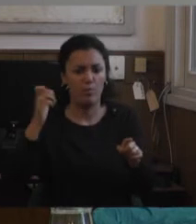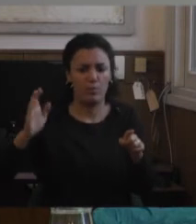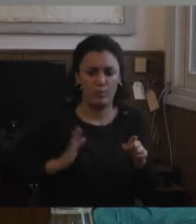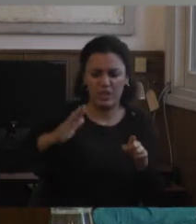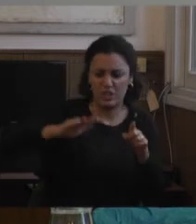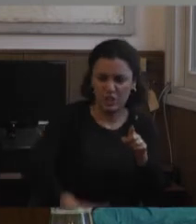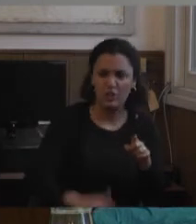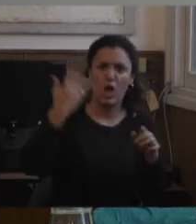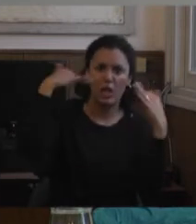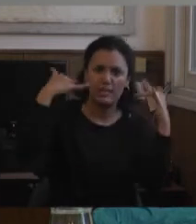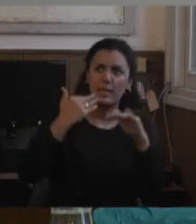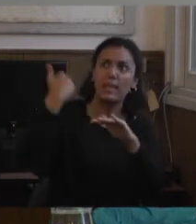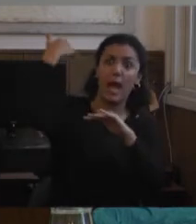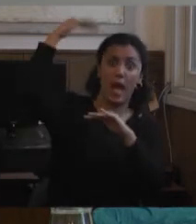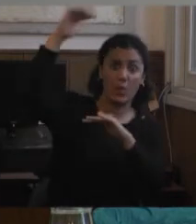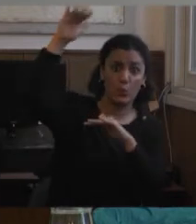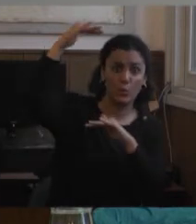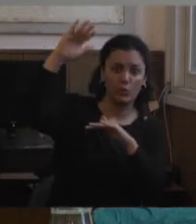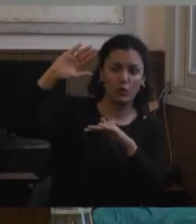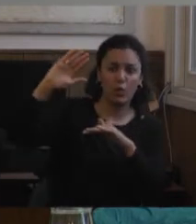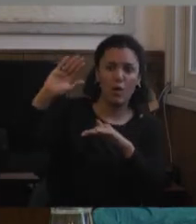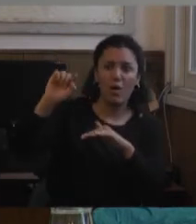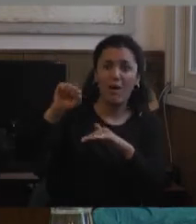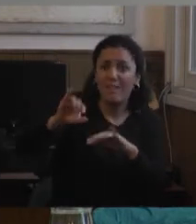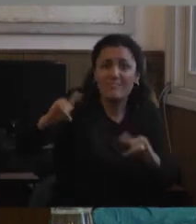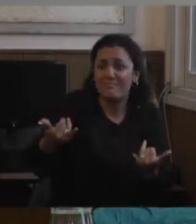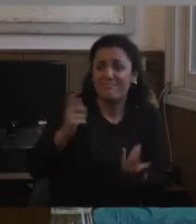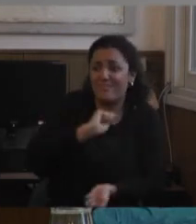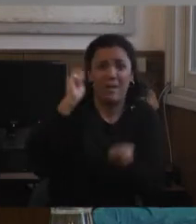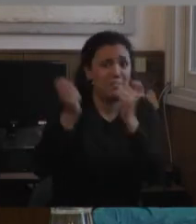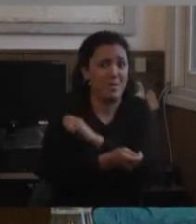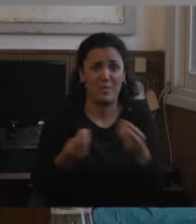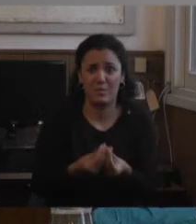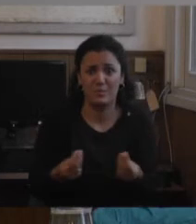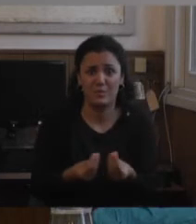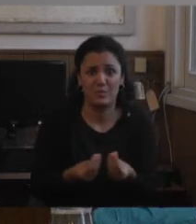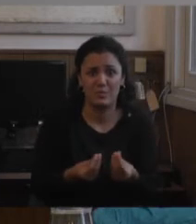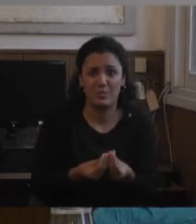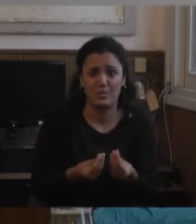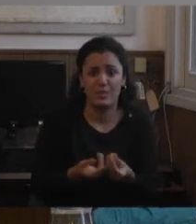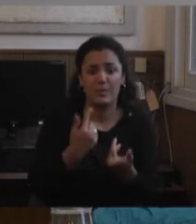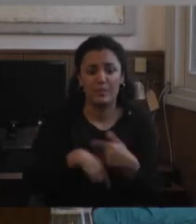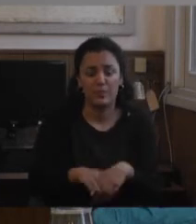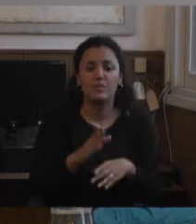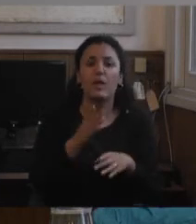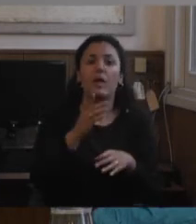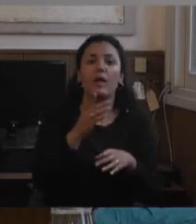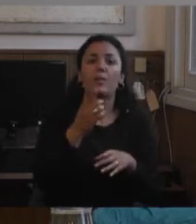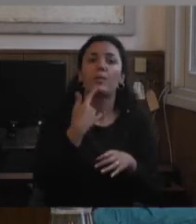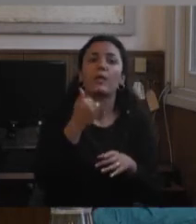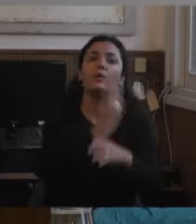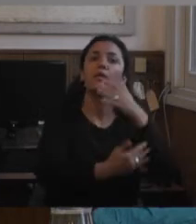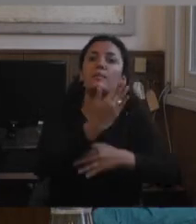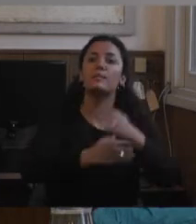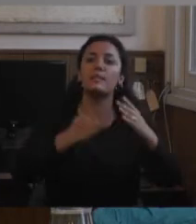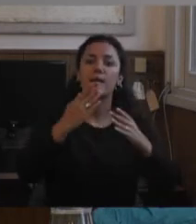nene chiquito, ser adolescente o ser adultos, cambiaba un montón. Y así podríamos seguir cuando uno decía discapacidad motora, no era